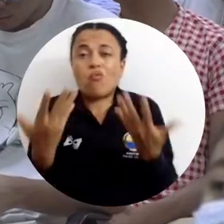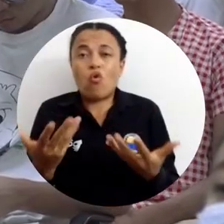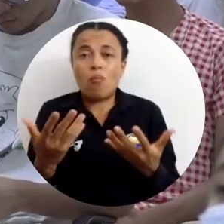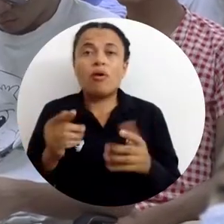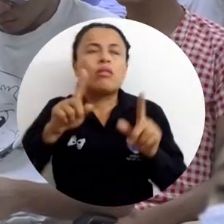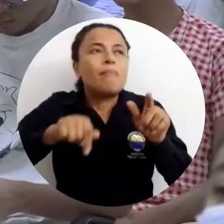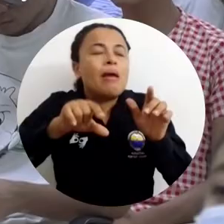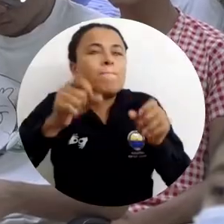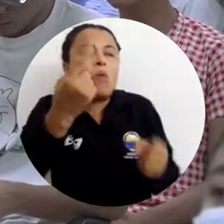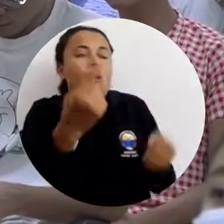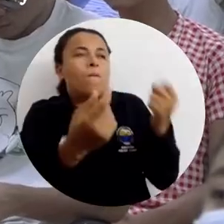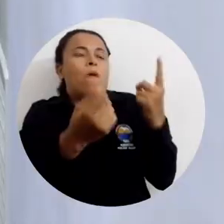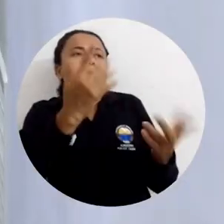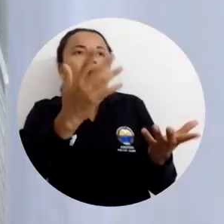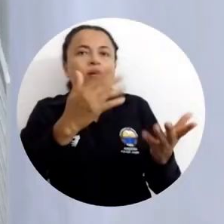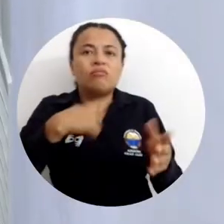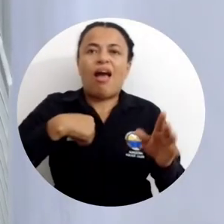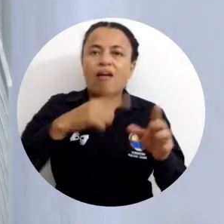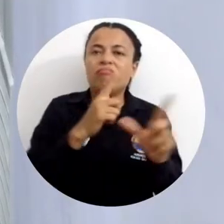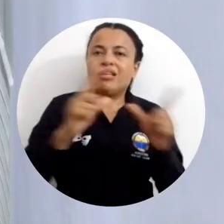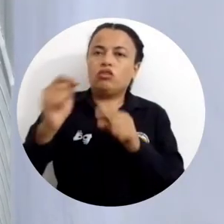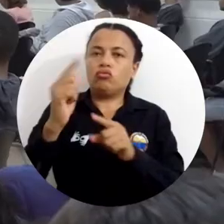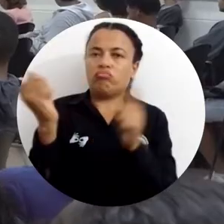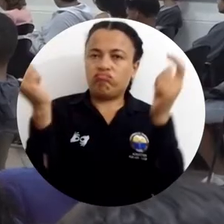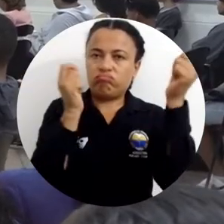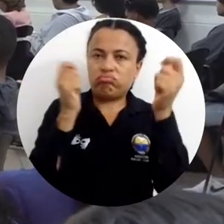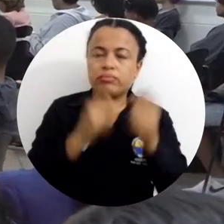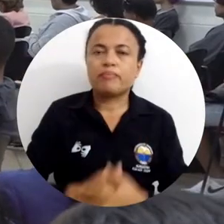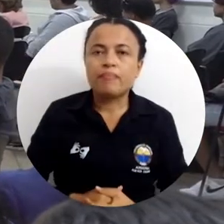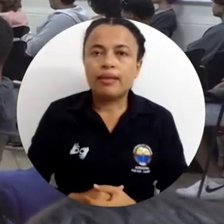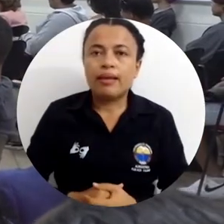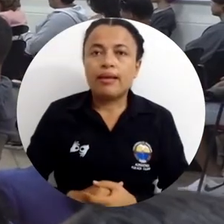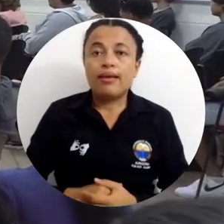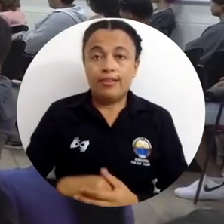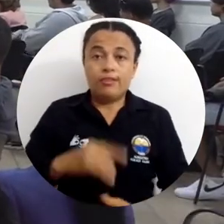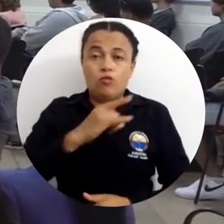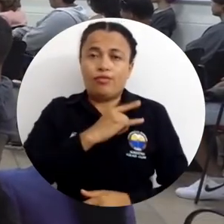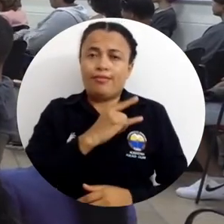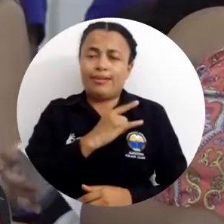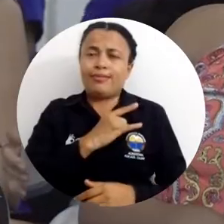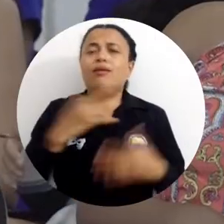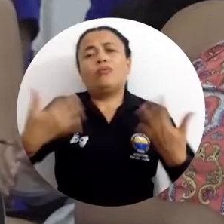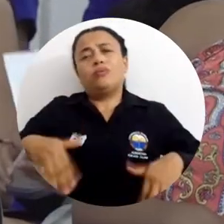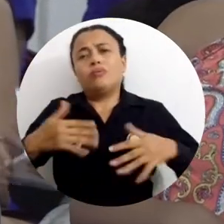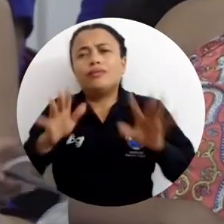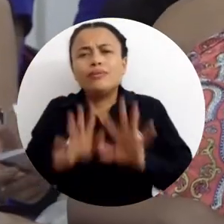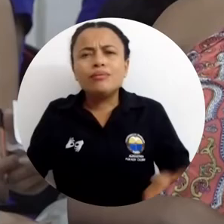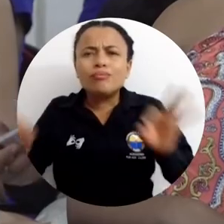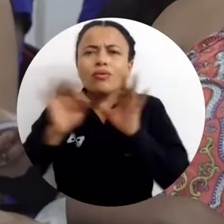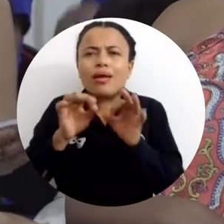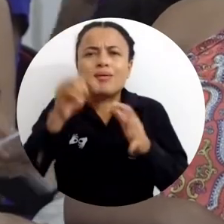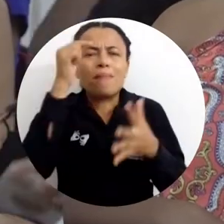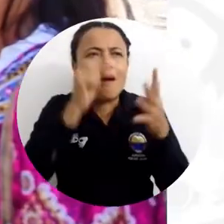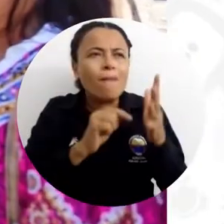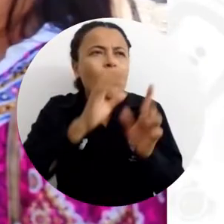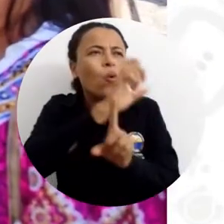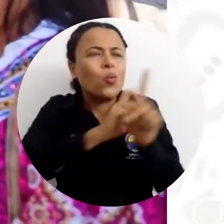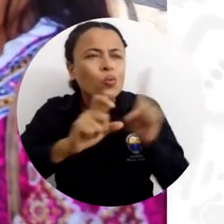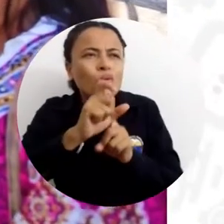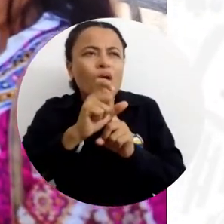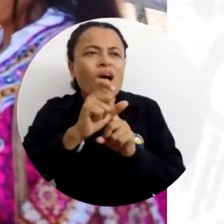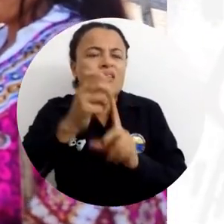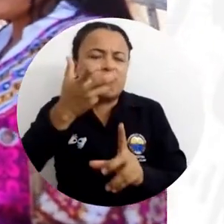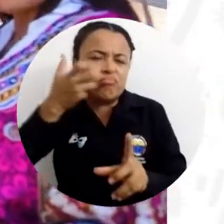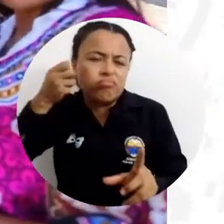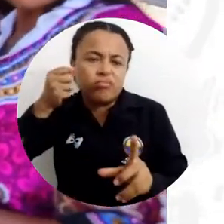estar preparados para cualquier situación climática. Para esta Casa de Estudios Superiores siempre ha sido importante rescatar los valores